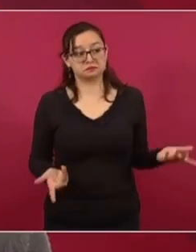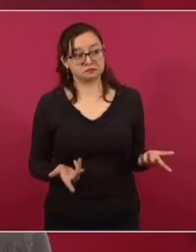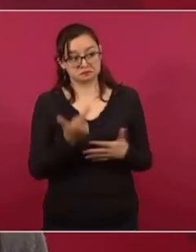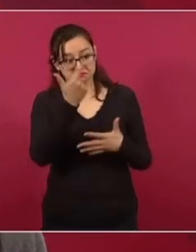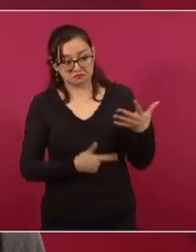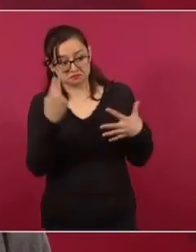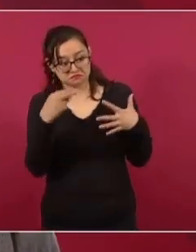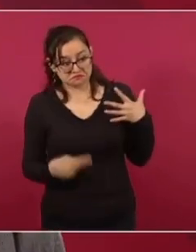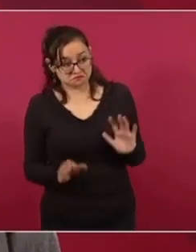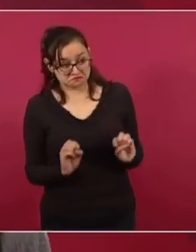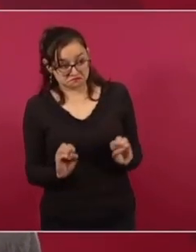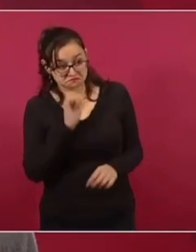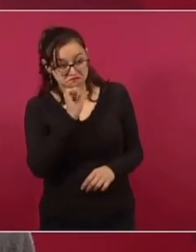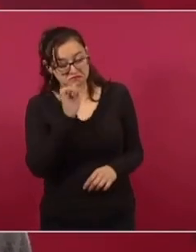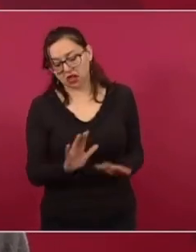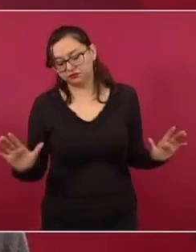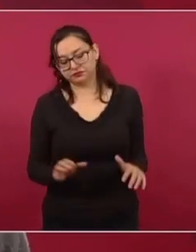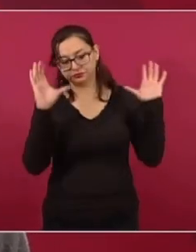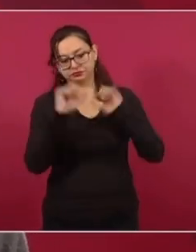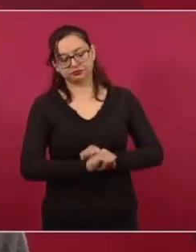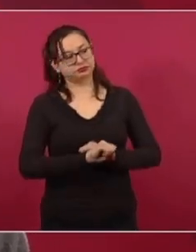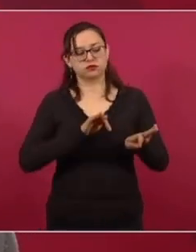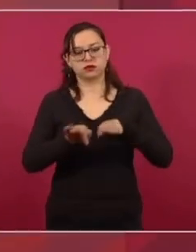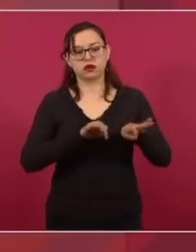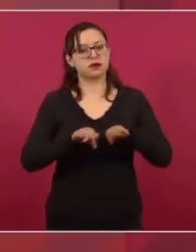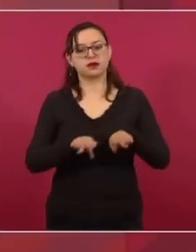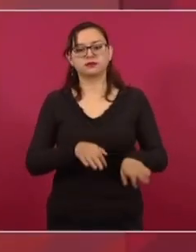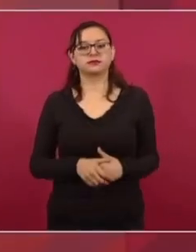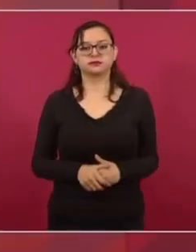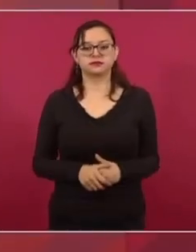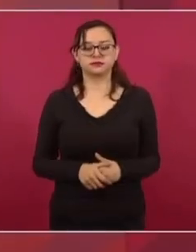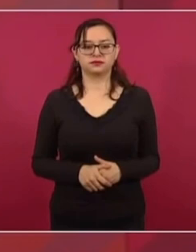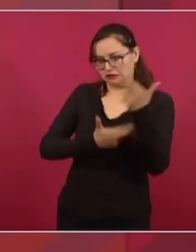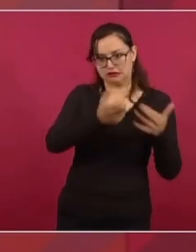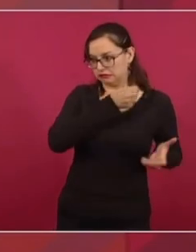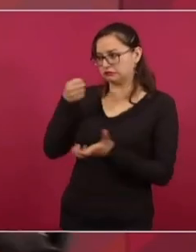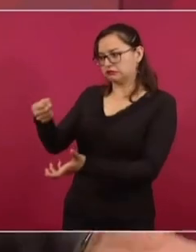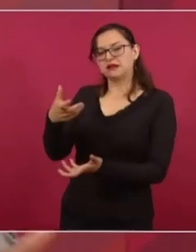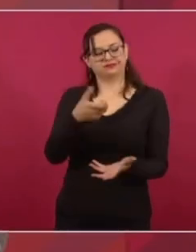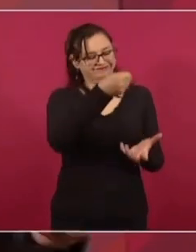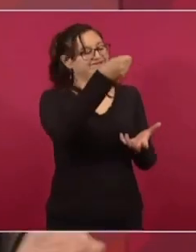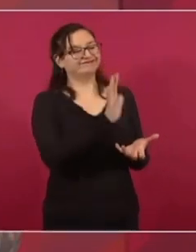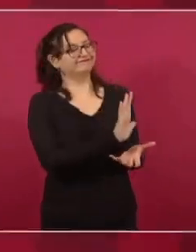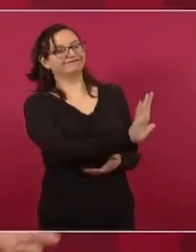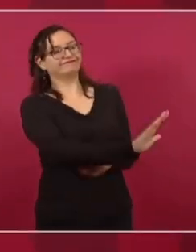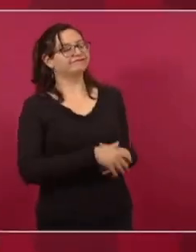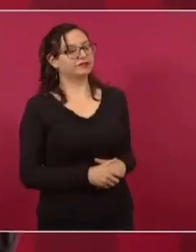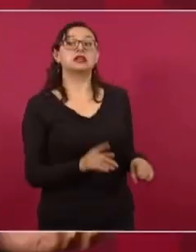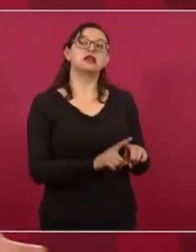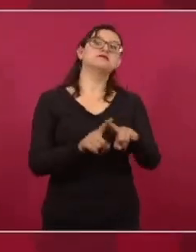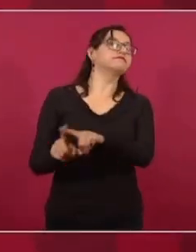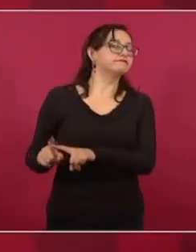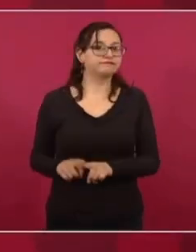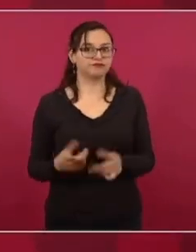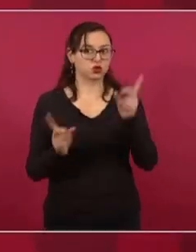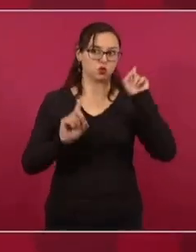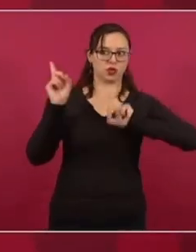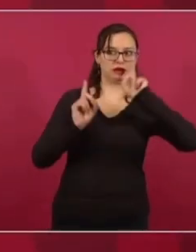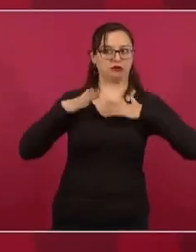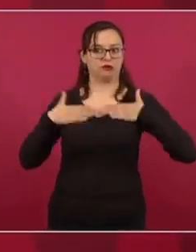no queríamos tener ningún trato con esta empresa, porque nos estaban dando el dinero. Pero iba a quedar la sospecha